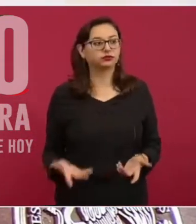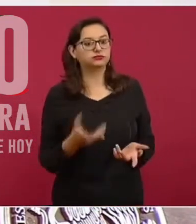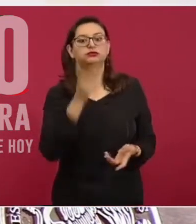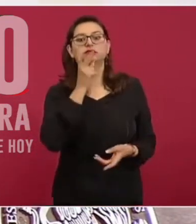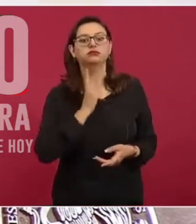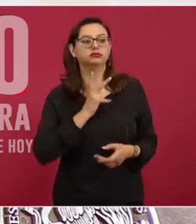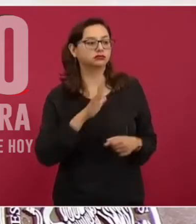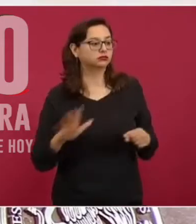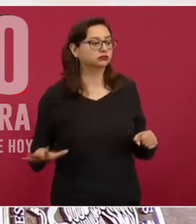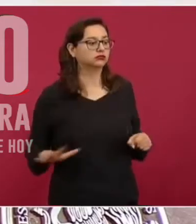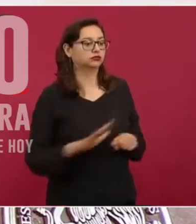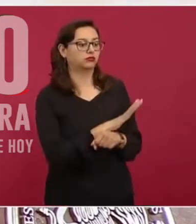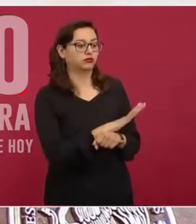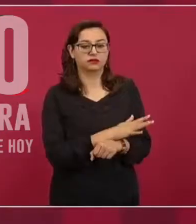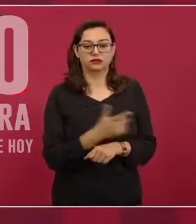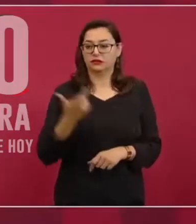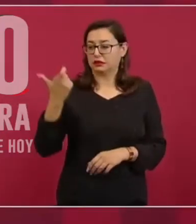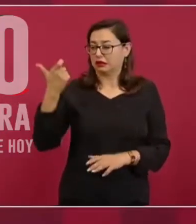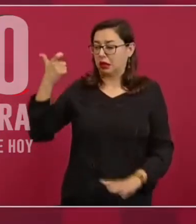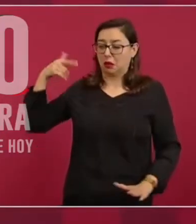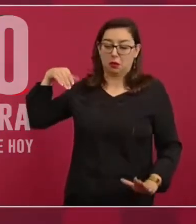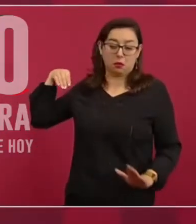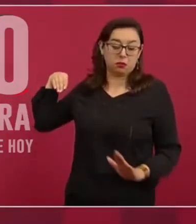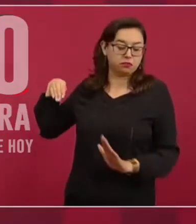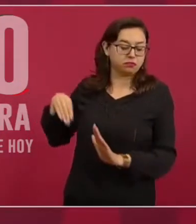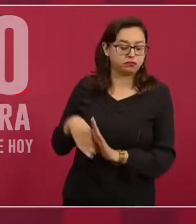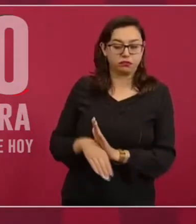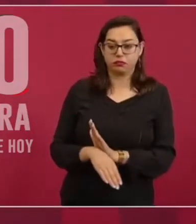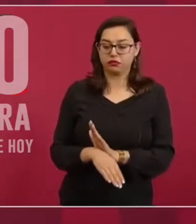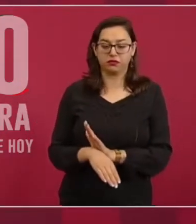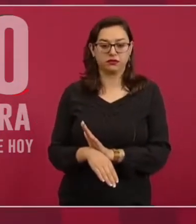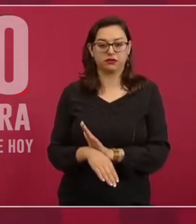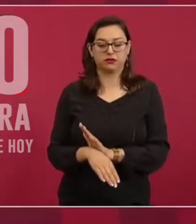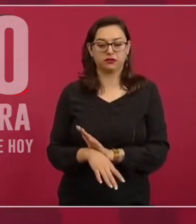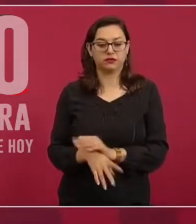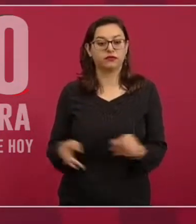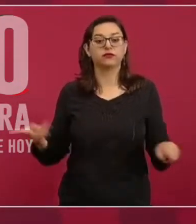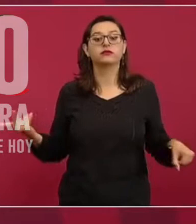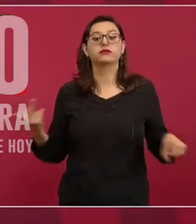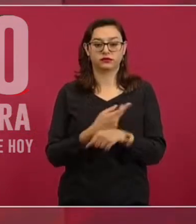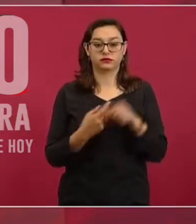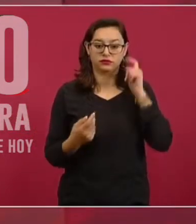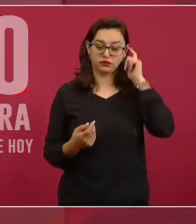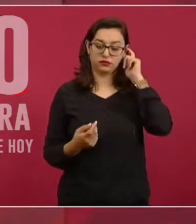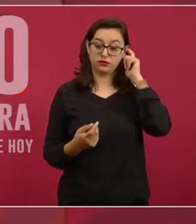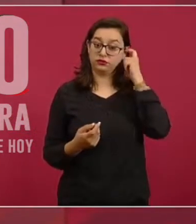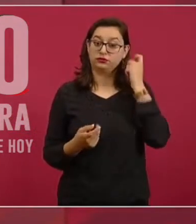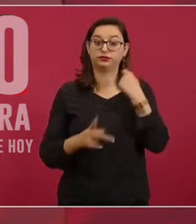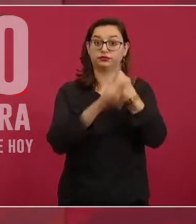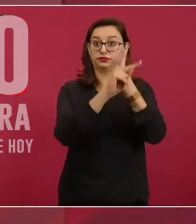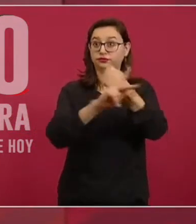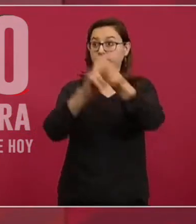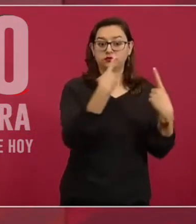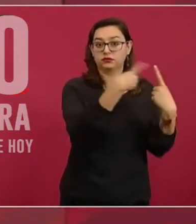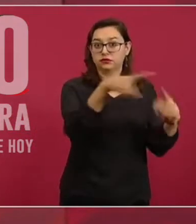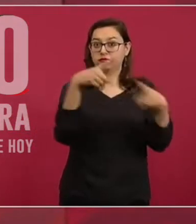mercado. Por eso se desplomó el precio. Entonces, se tomó la decisión entre los países productores de